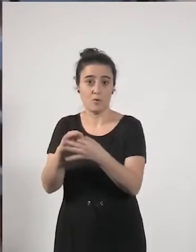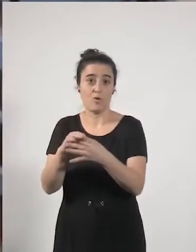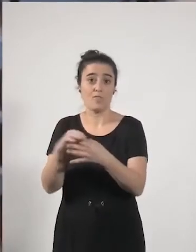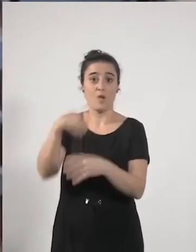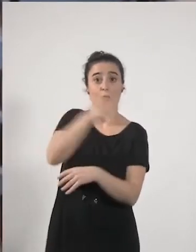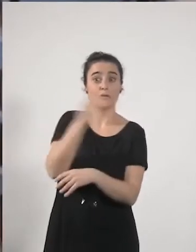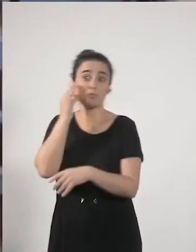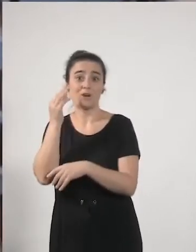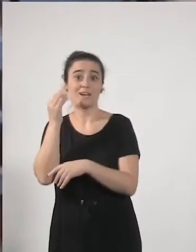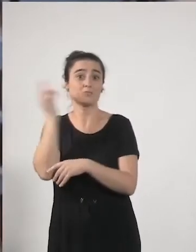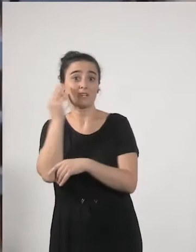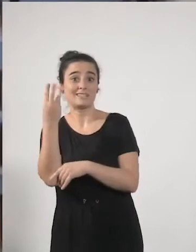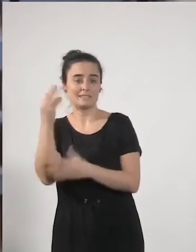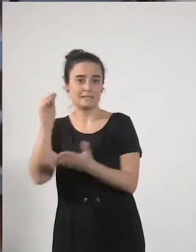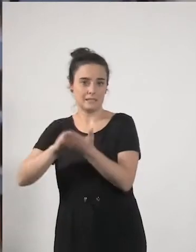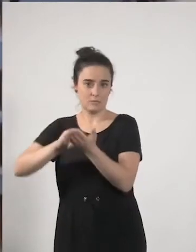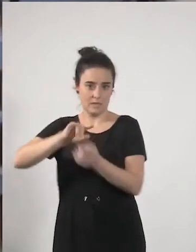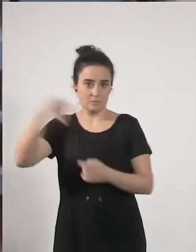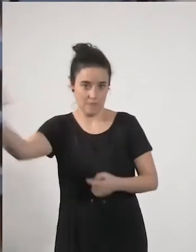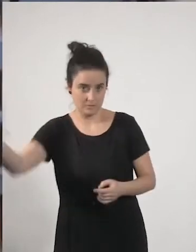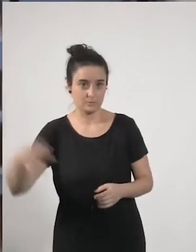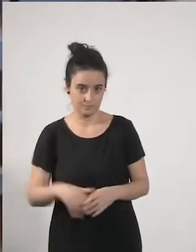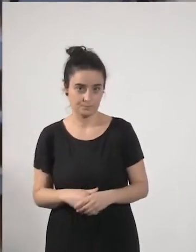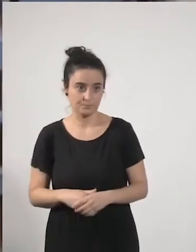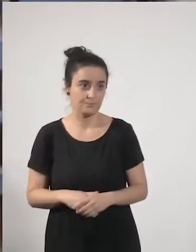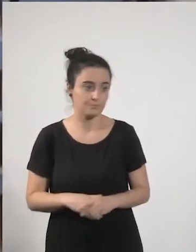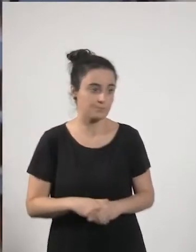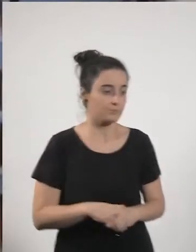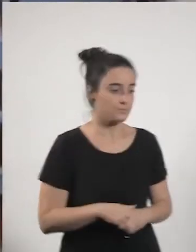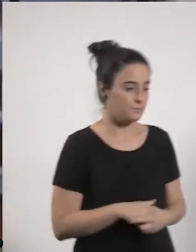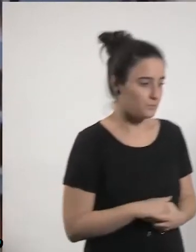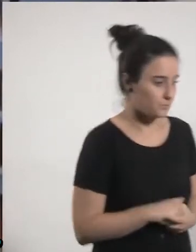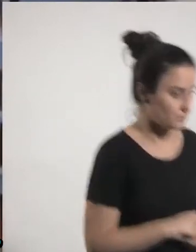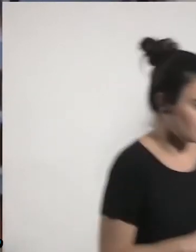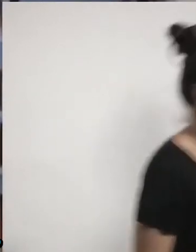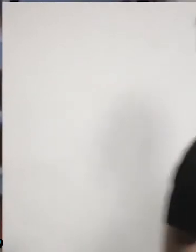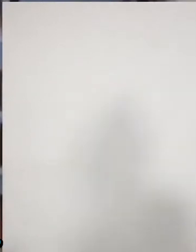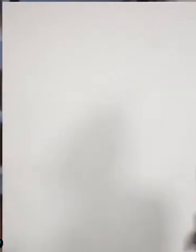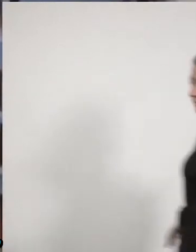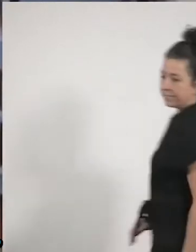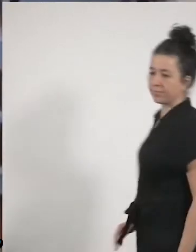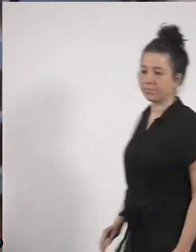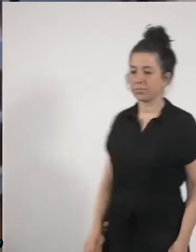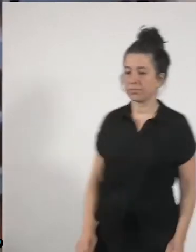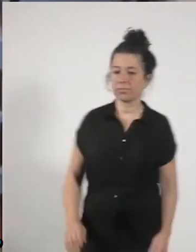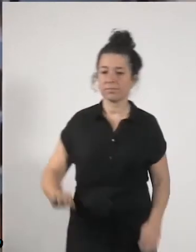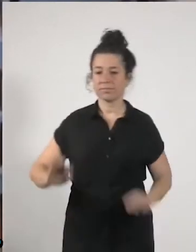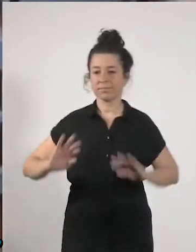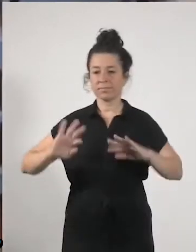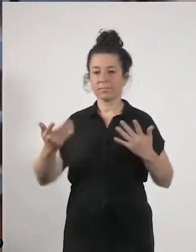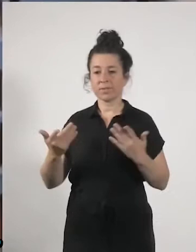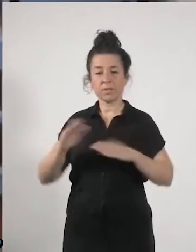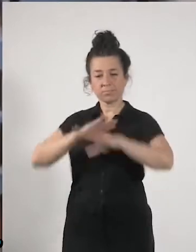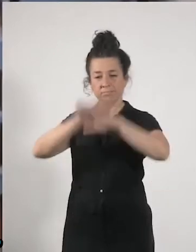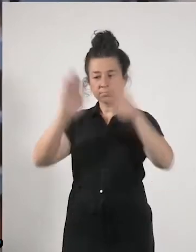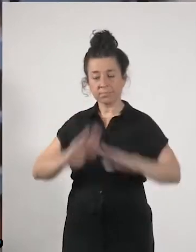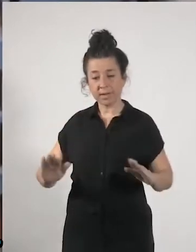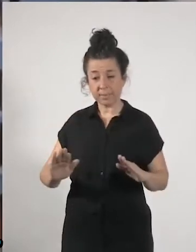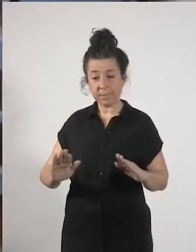tiene muchas consecuencias, ¿no? Y, entonces, para ir acabando, pues podemos decir que de manera muy